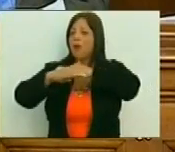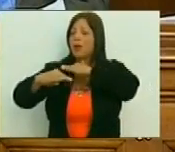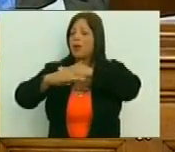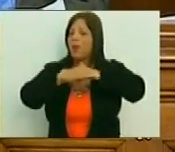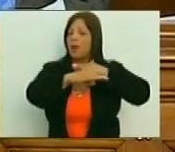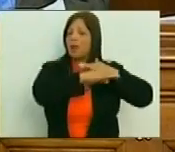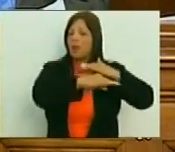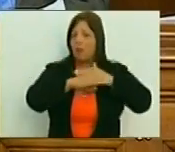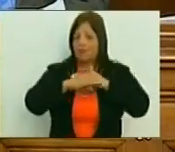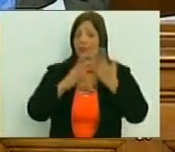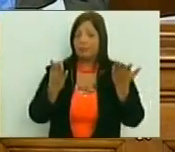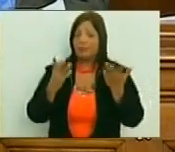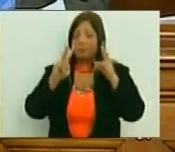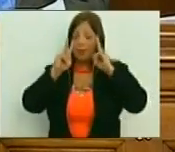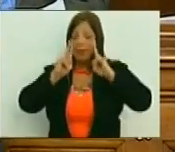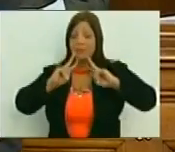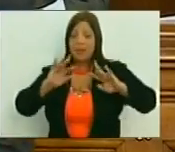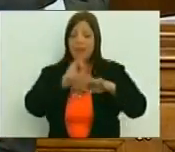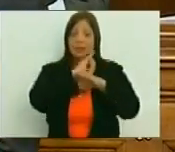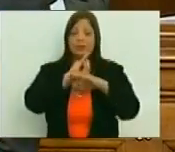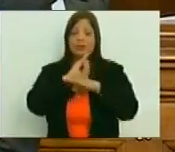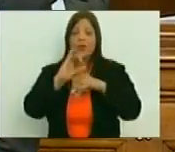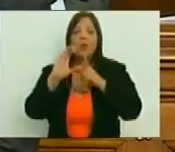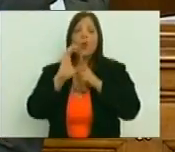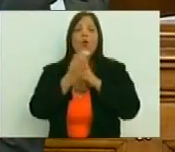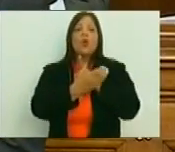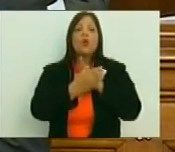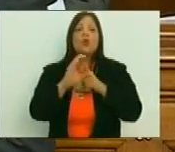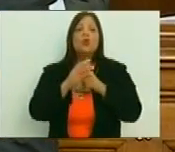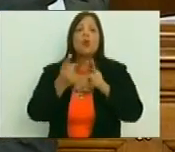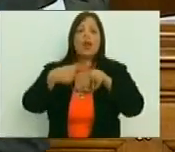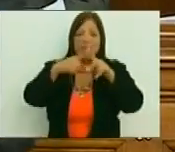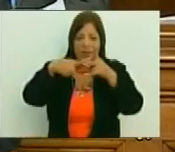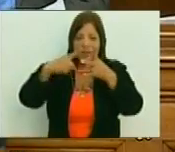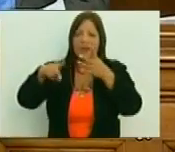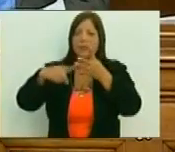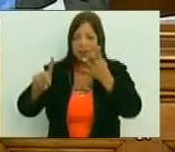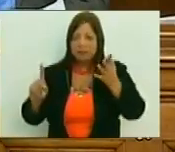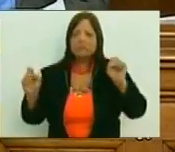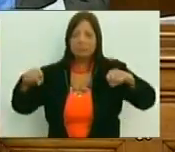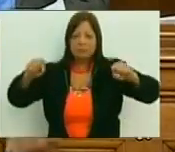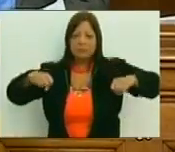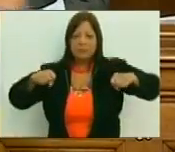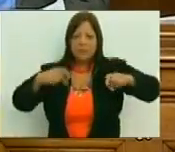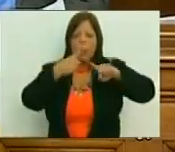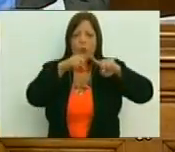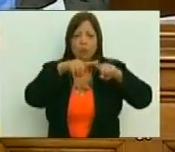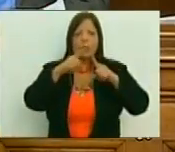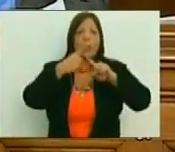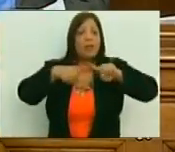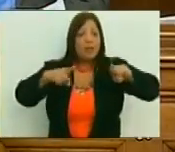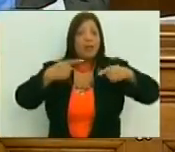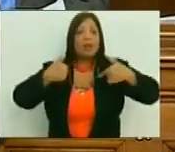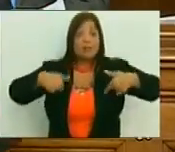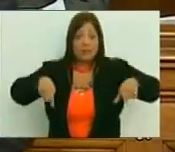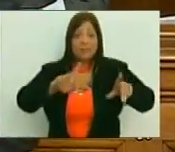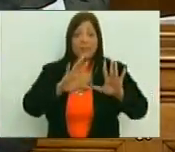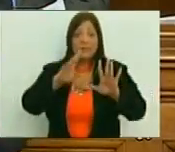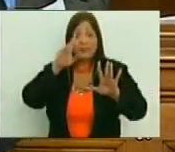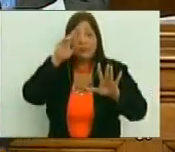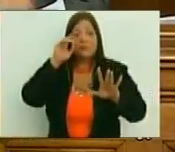de una cultura diversa, de una cultura diversa porque somos hijos precisamente